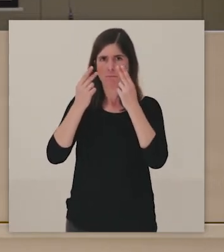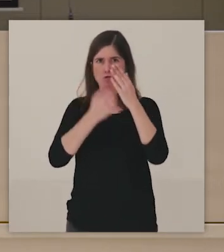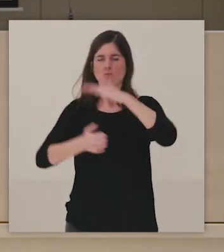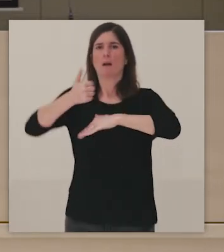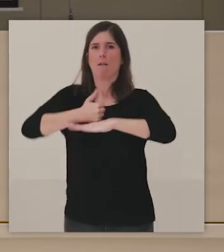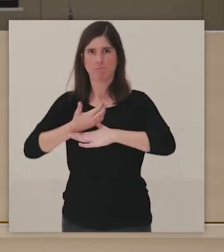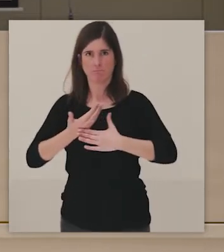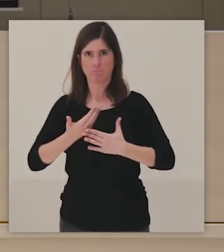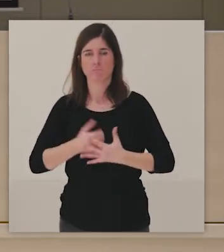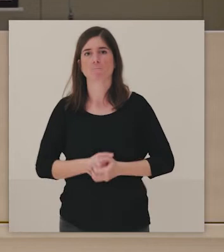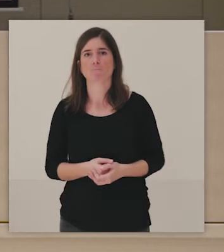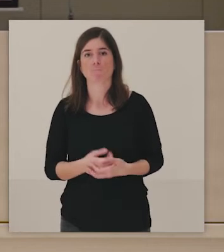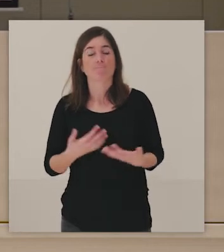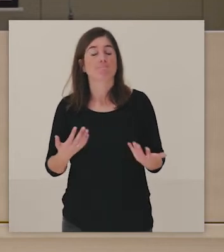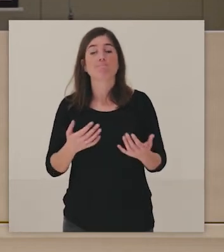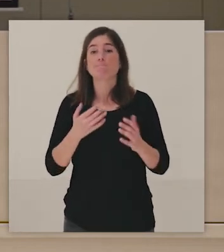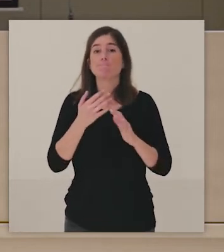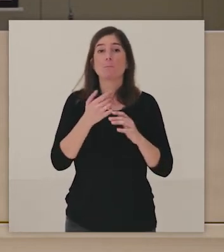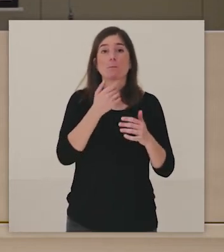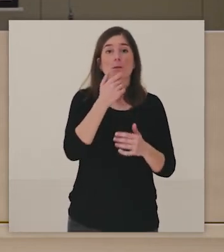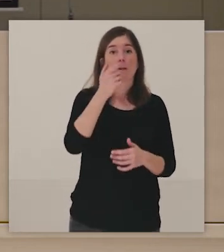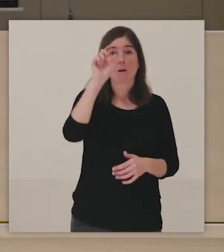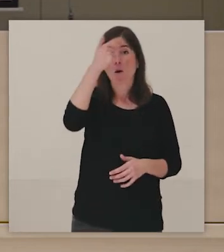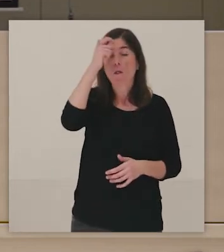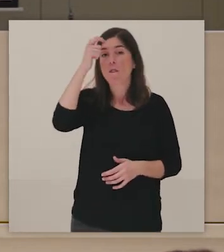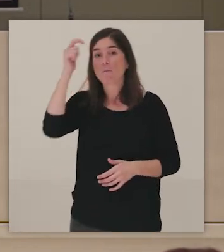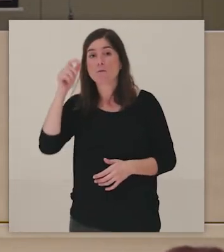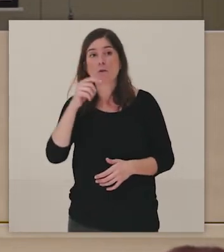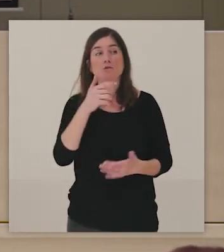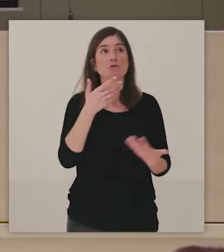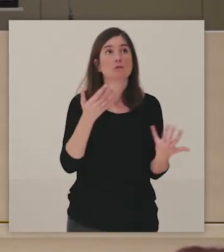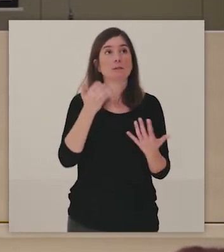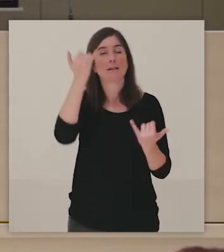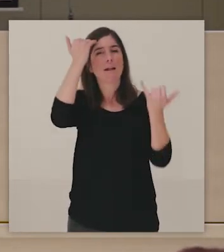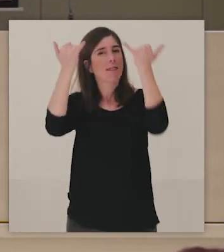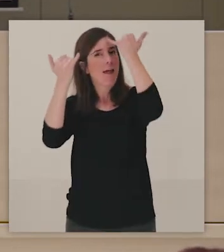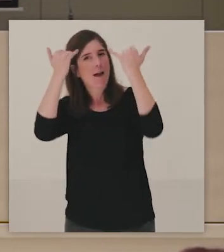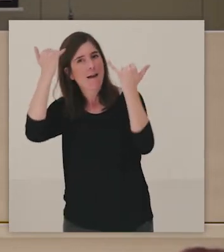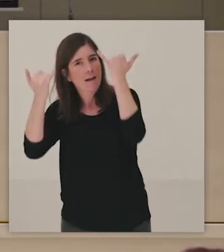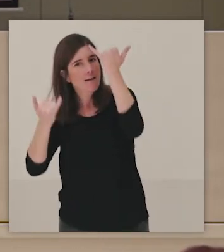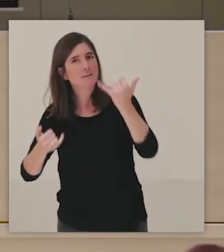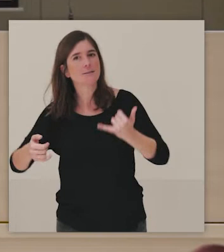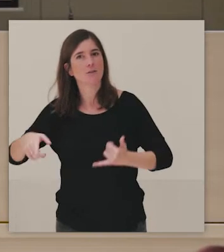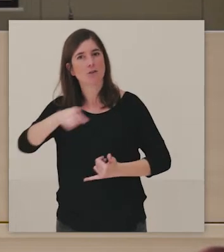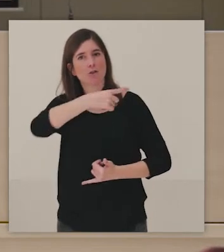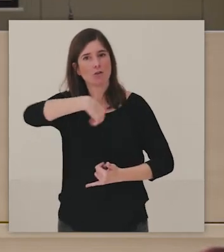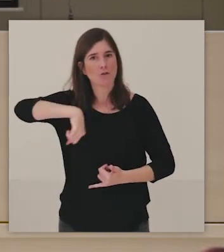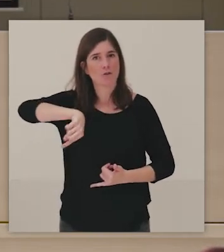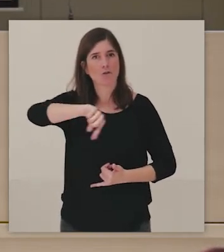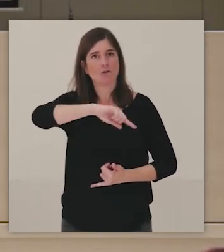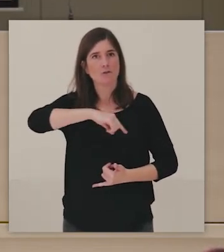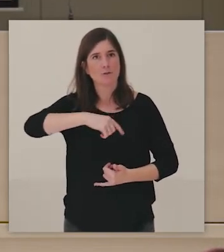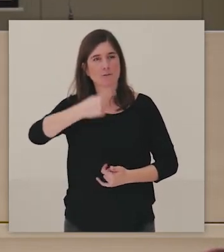hablamos, pensad siempre que todos estos conceptos o estas ideas las visualizamos o